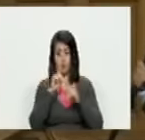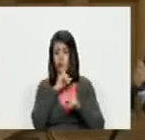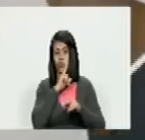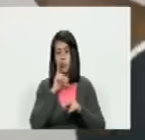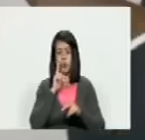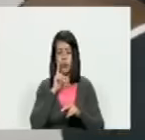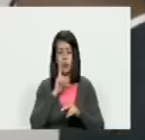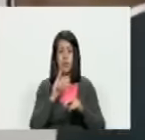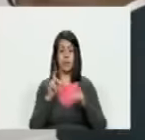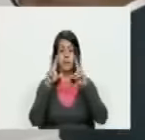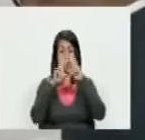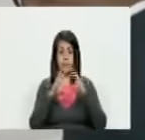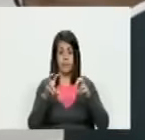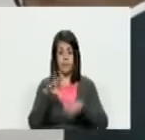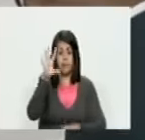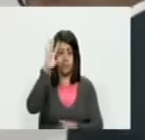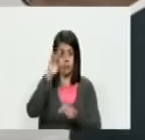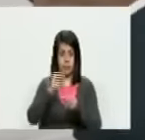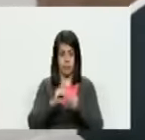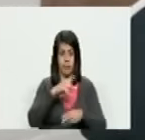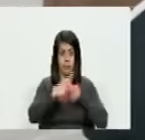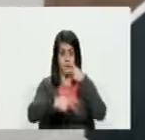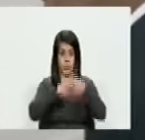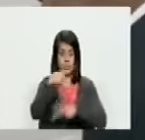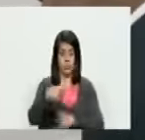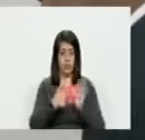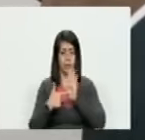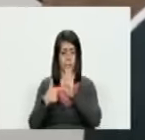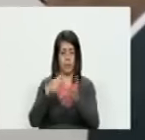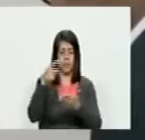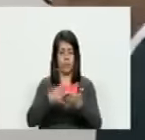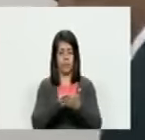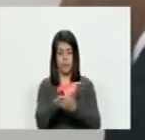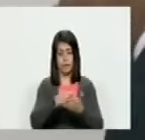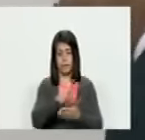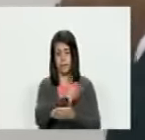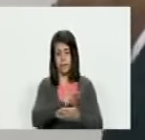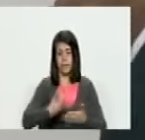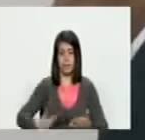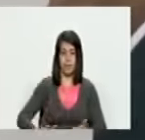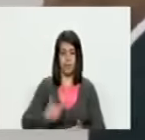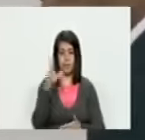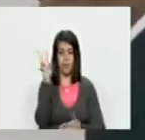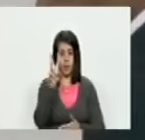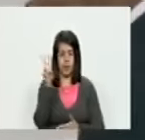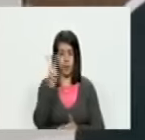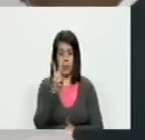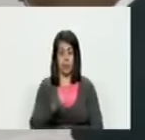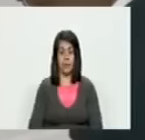auditoría de resultados proceso de referendo revocatorio presidencial Venezuela